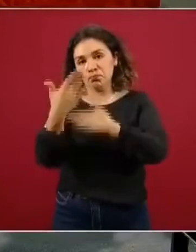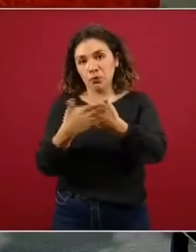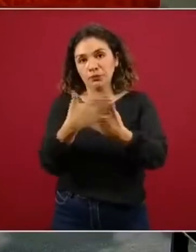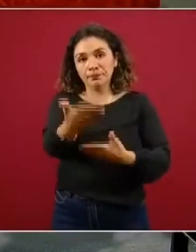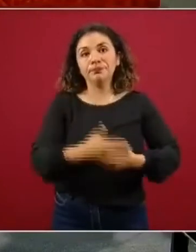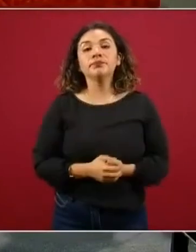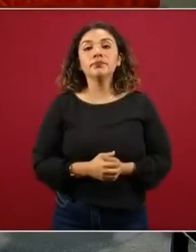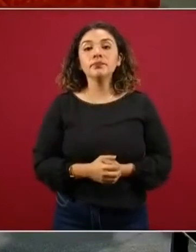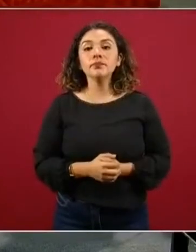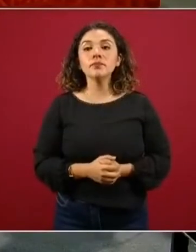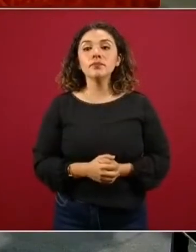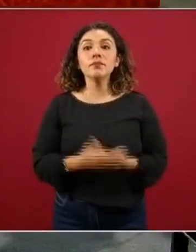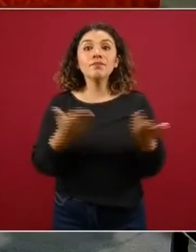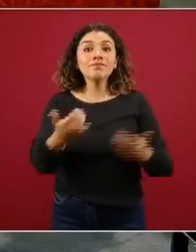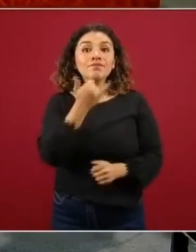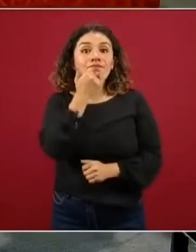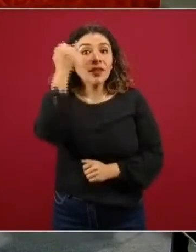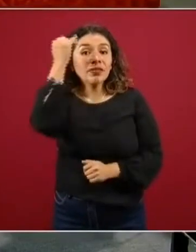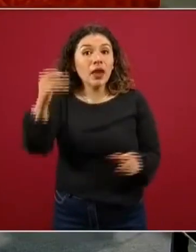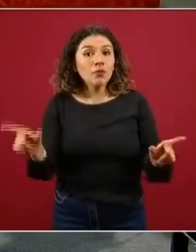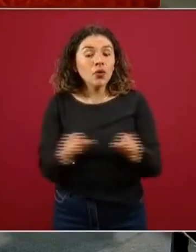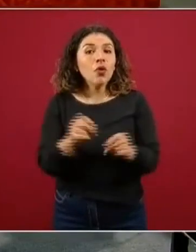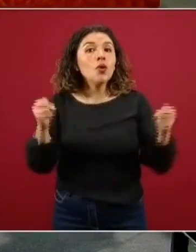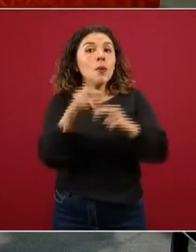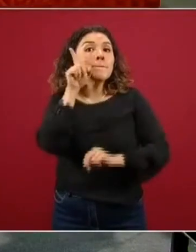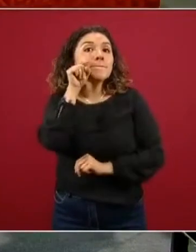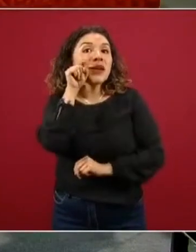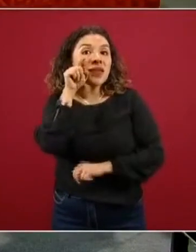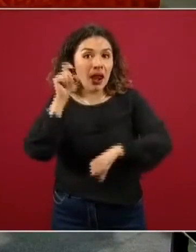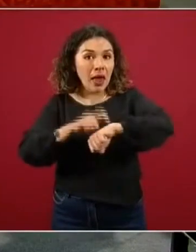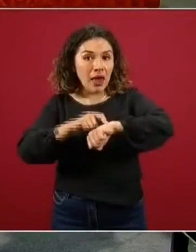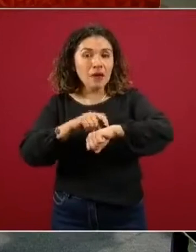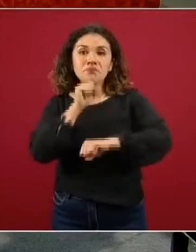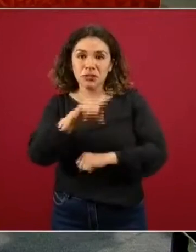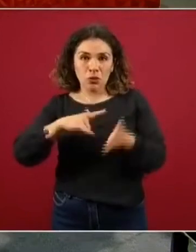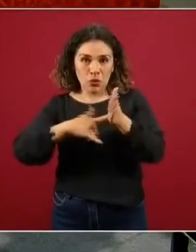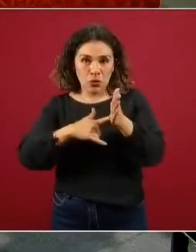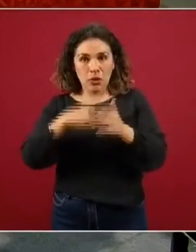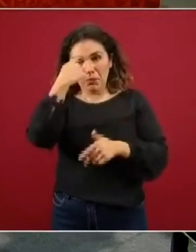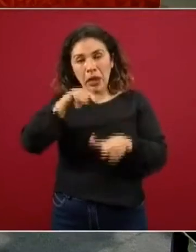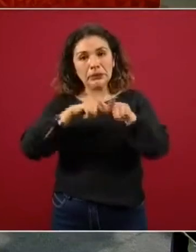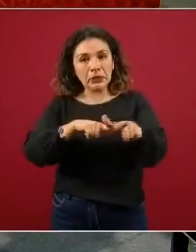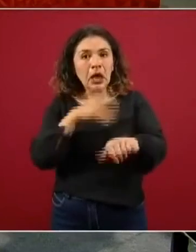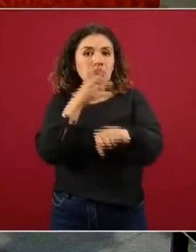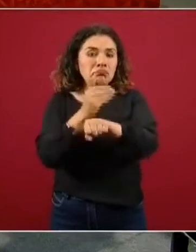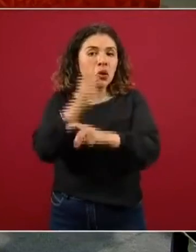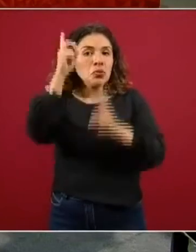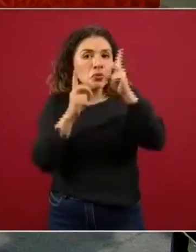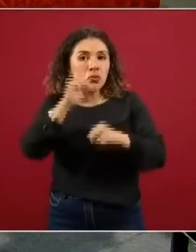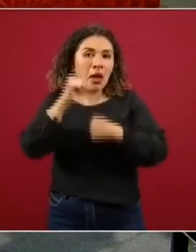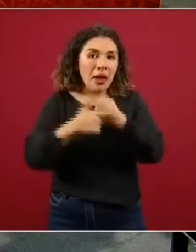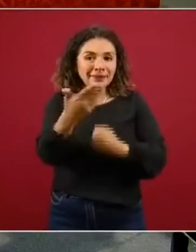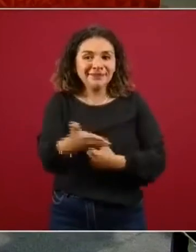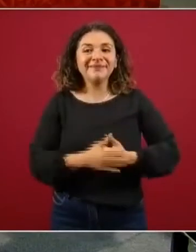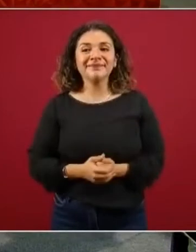muchas gracias con Pablo se nos ha agotado el tiempo nos vemos mañana a la misma hora aquí para seguir resolviendo sus dudas